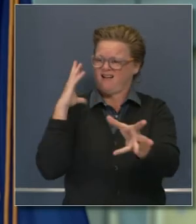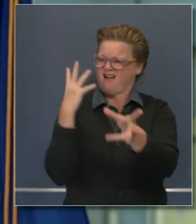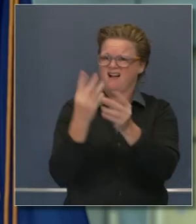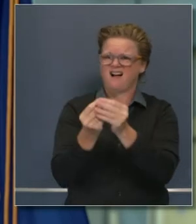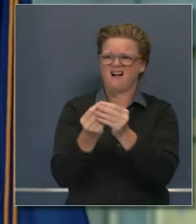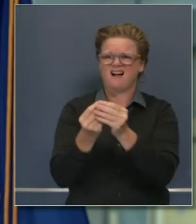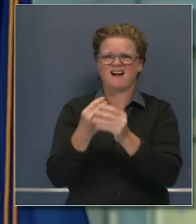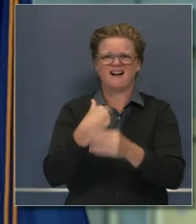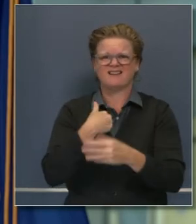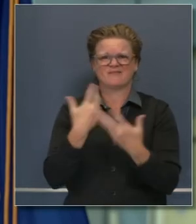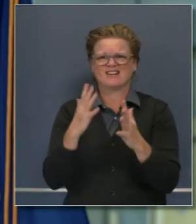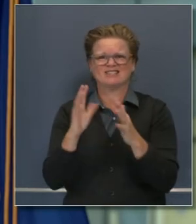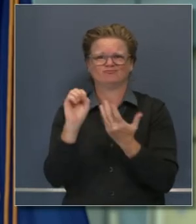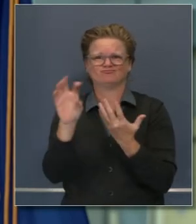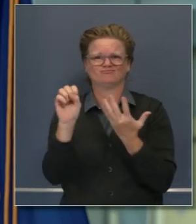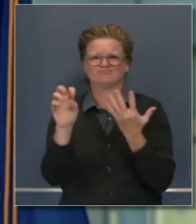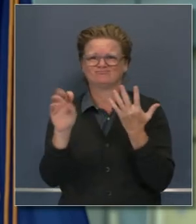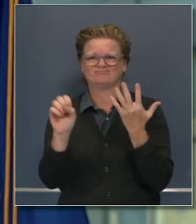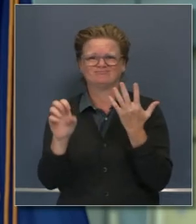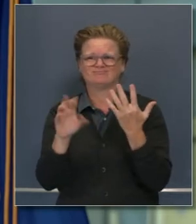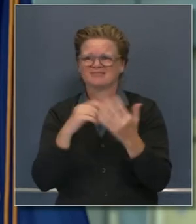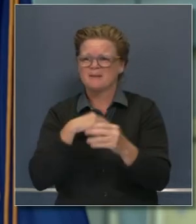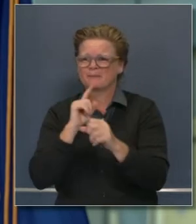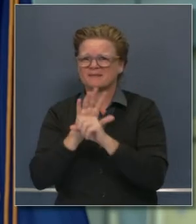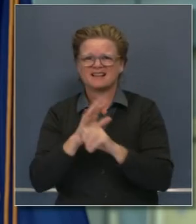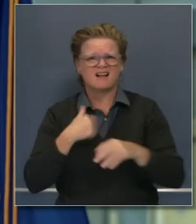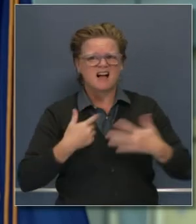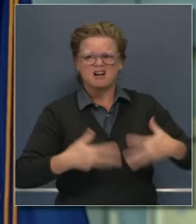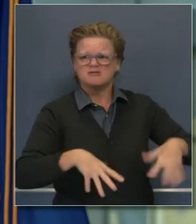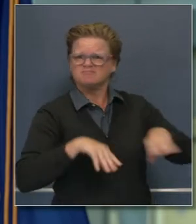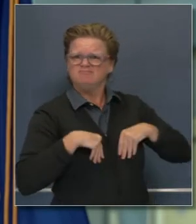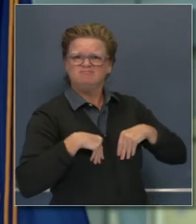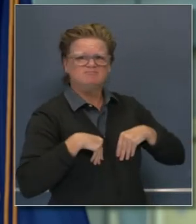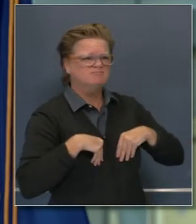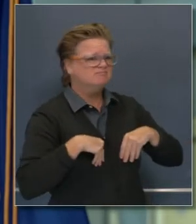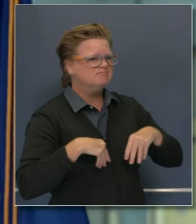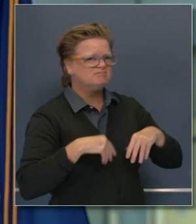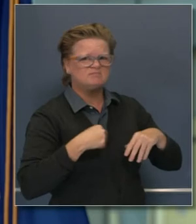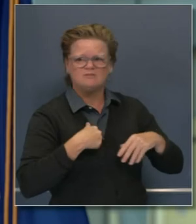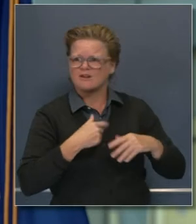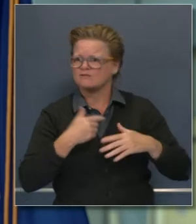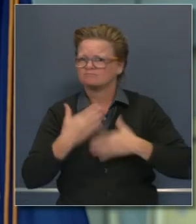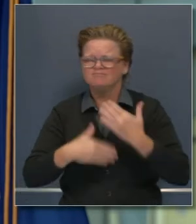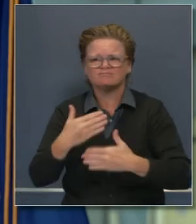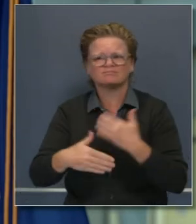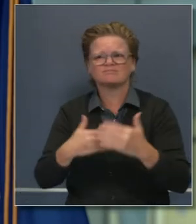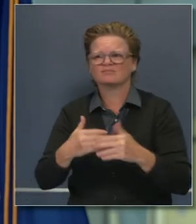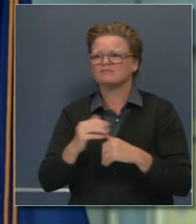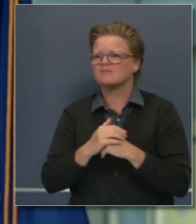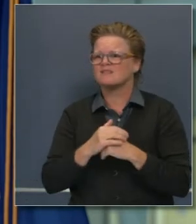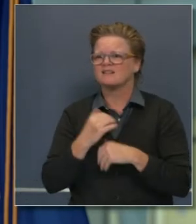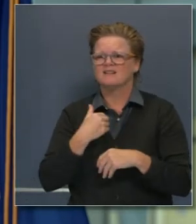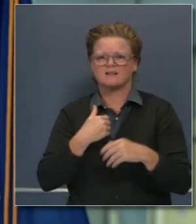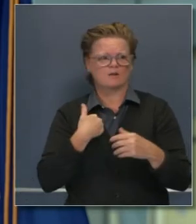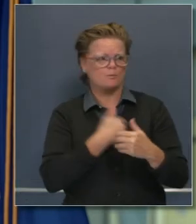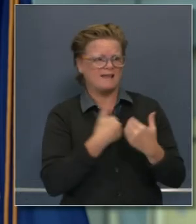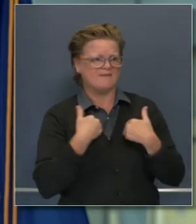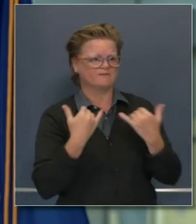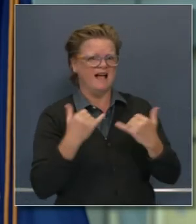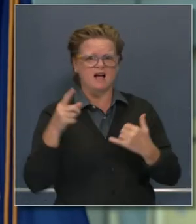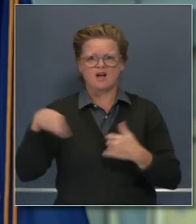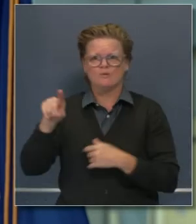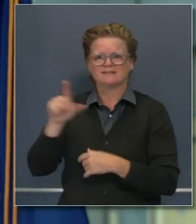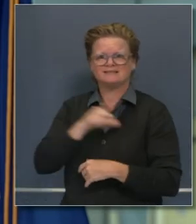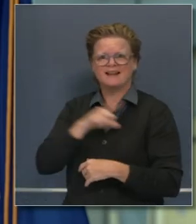respuesta de EDD. Estamos resueltos a trabajar colaborativamente con la legislatura. Hemos tenido la